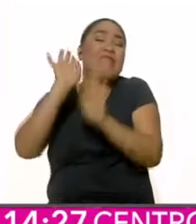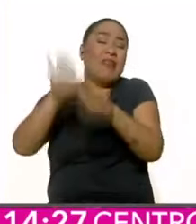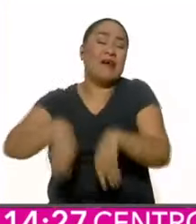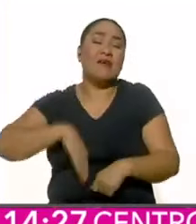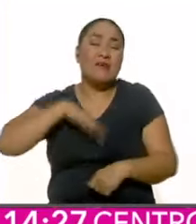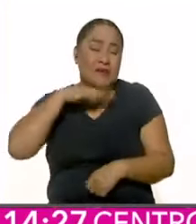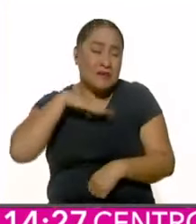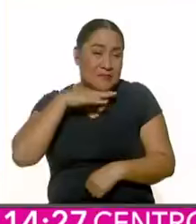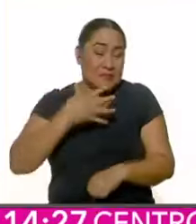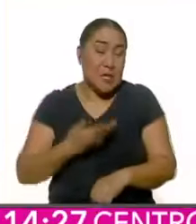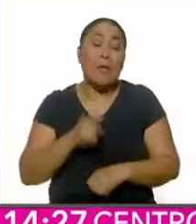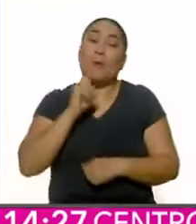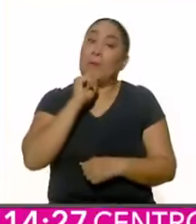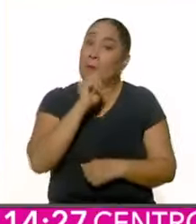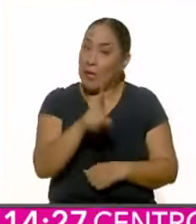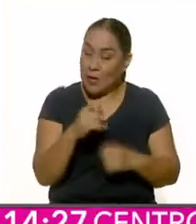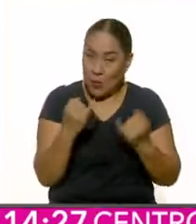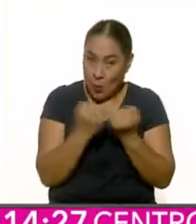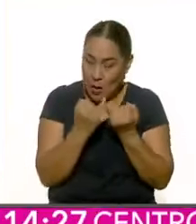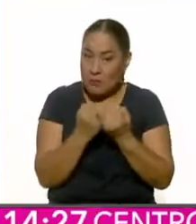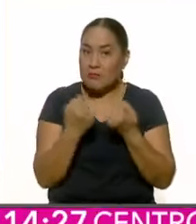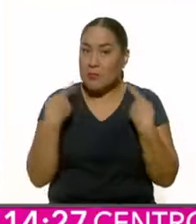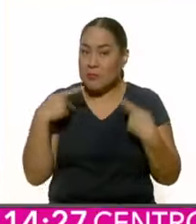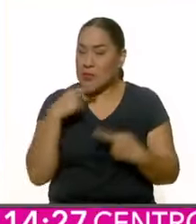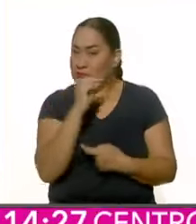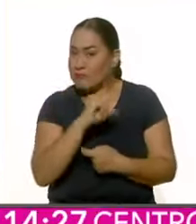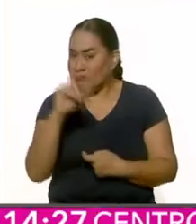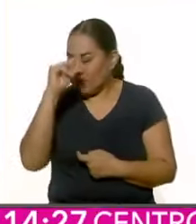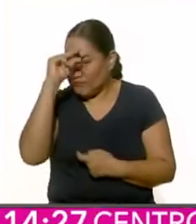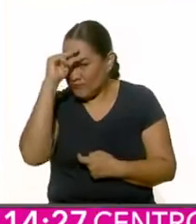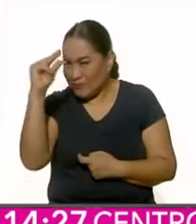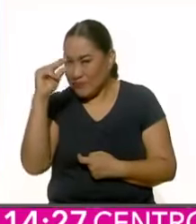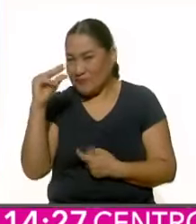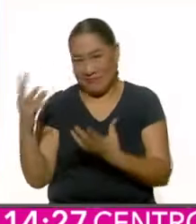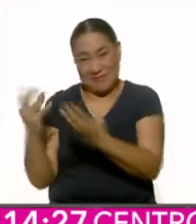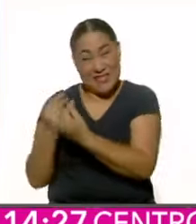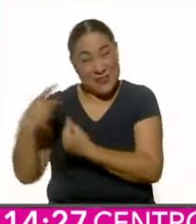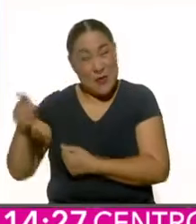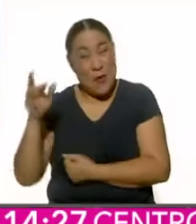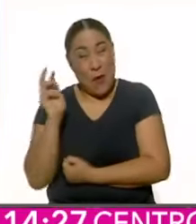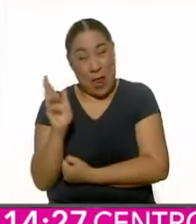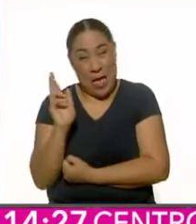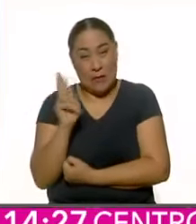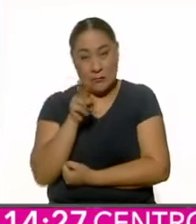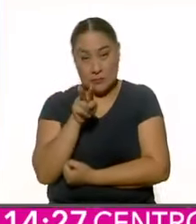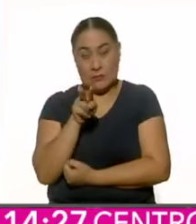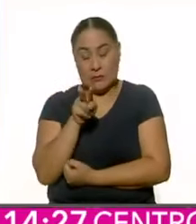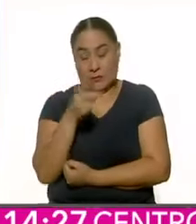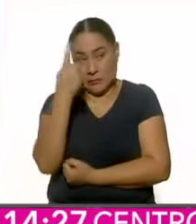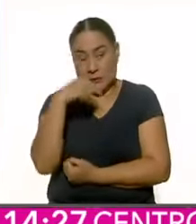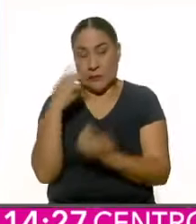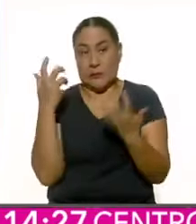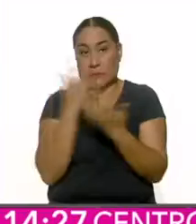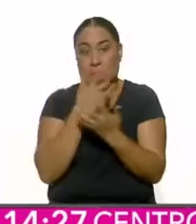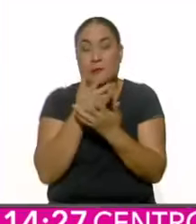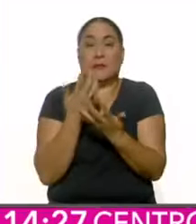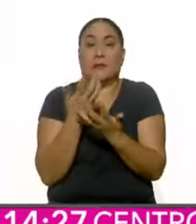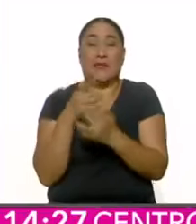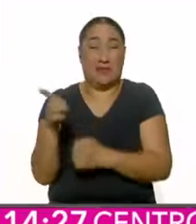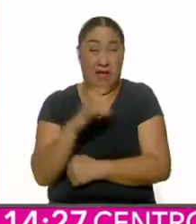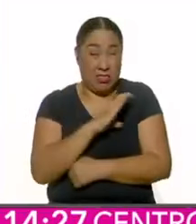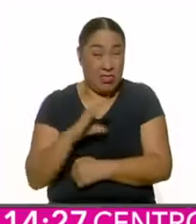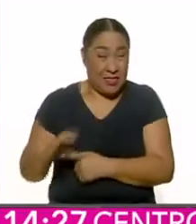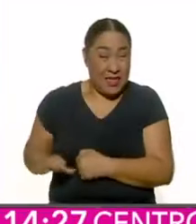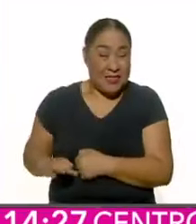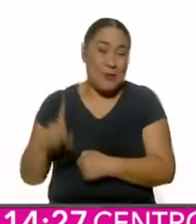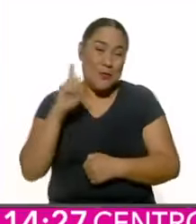Hasta los propios autores intelectuales del fenómeno Xochitl tuvieron que admitir que su candidata,